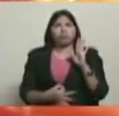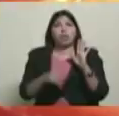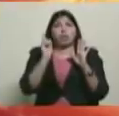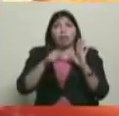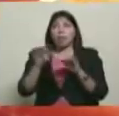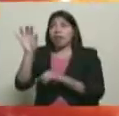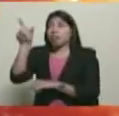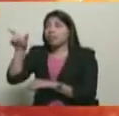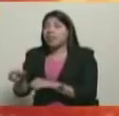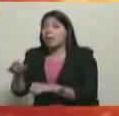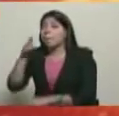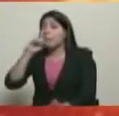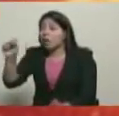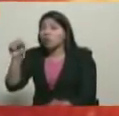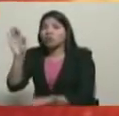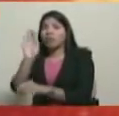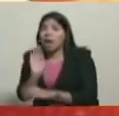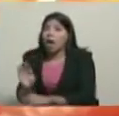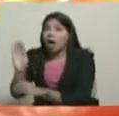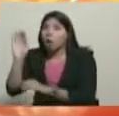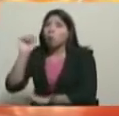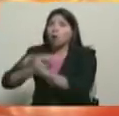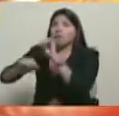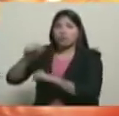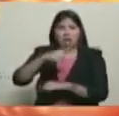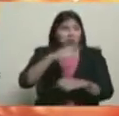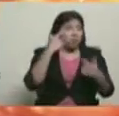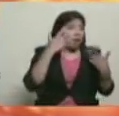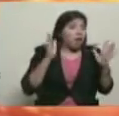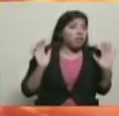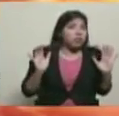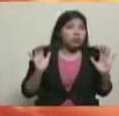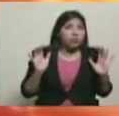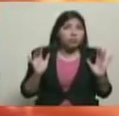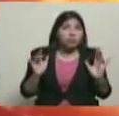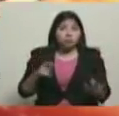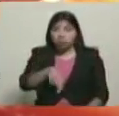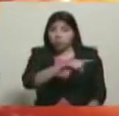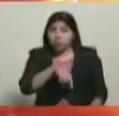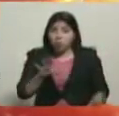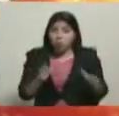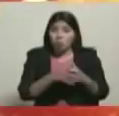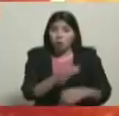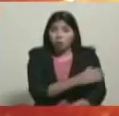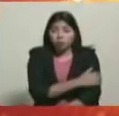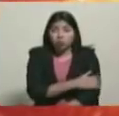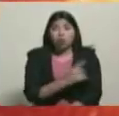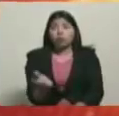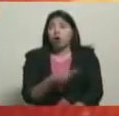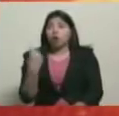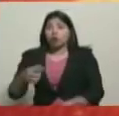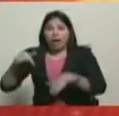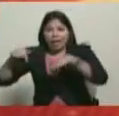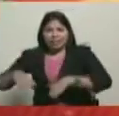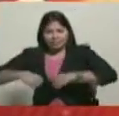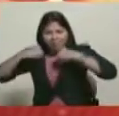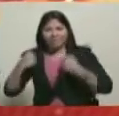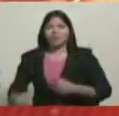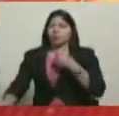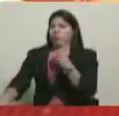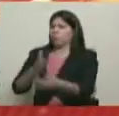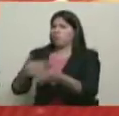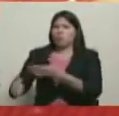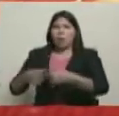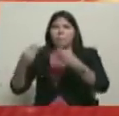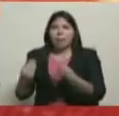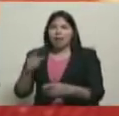Maduro. Todas las acciones pertinentes. Ellos verán qué van a hacer. Ellos verán qué van a hacer. Nosotros estamos dispuestos a lo que sea por